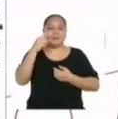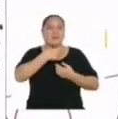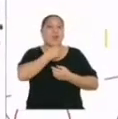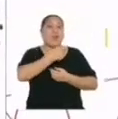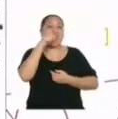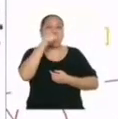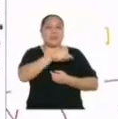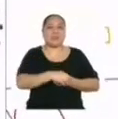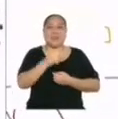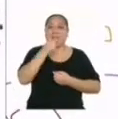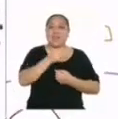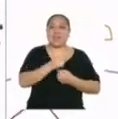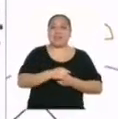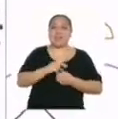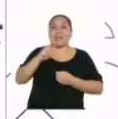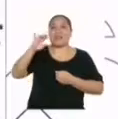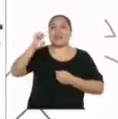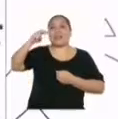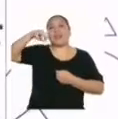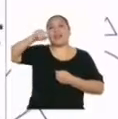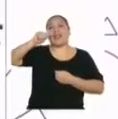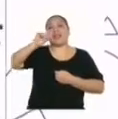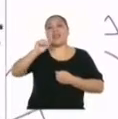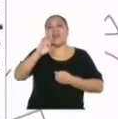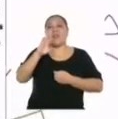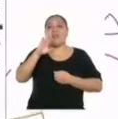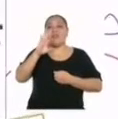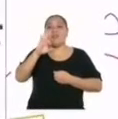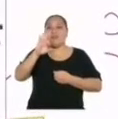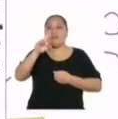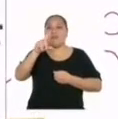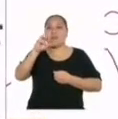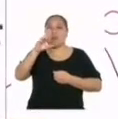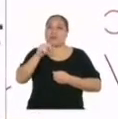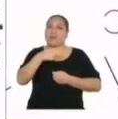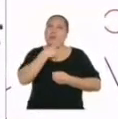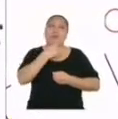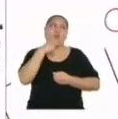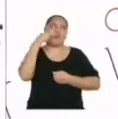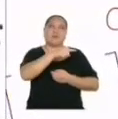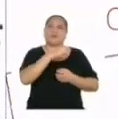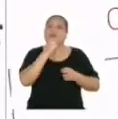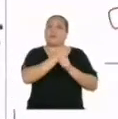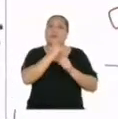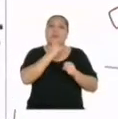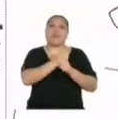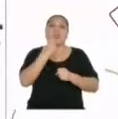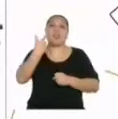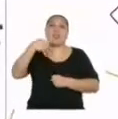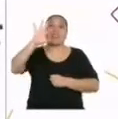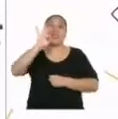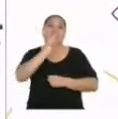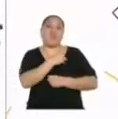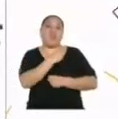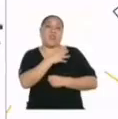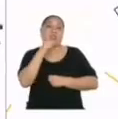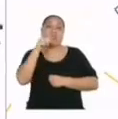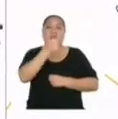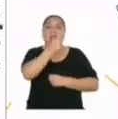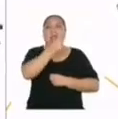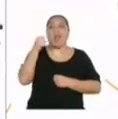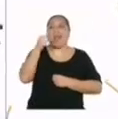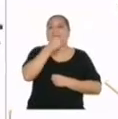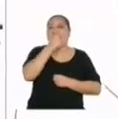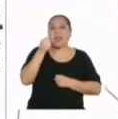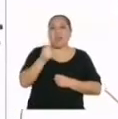Esta cuenta es de Renata Flores. ¡Uf! Me encanta todo lo que hace. Tiene 19 años y es una gran